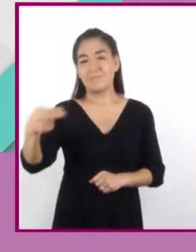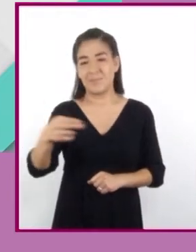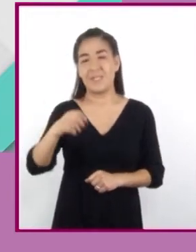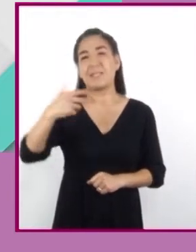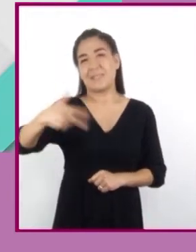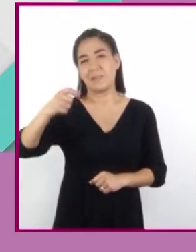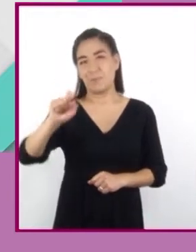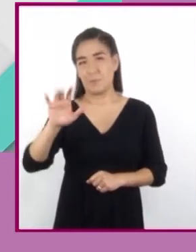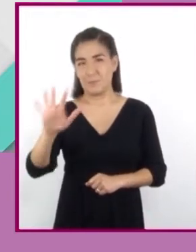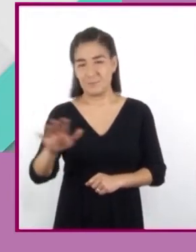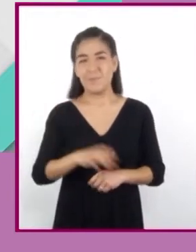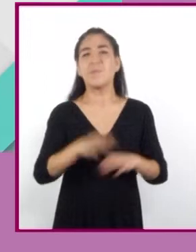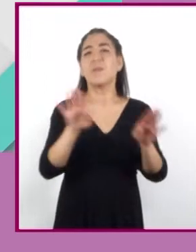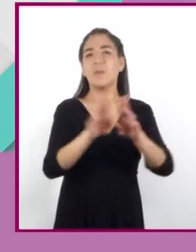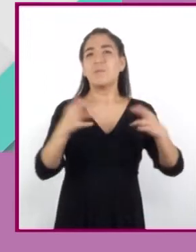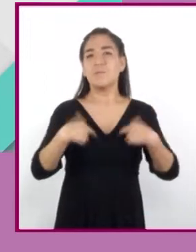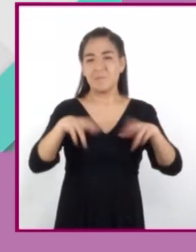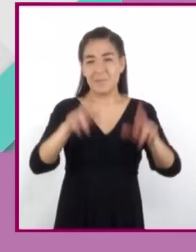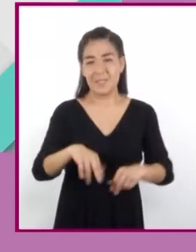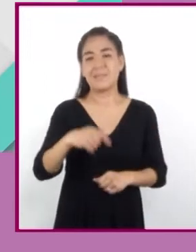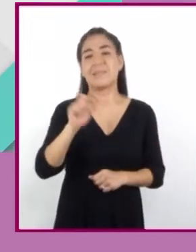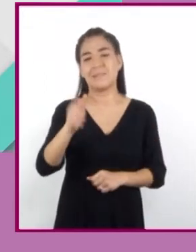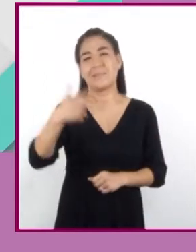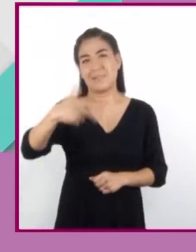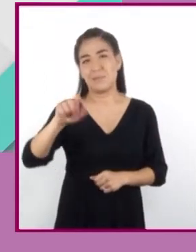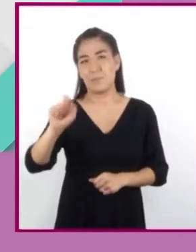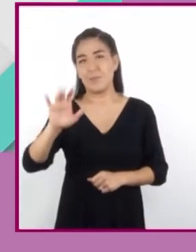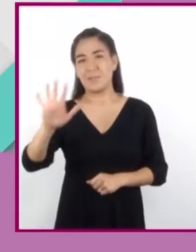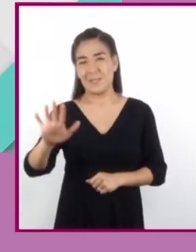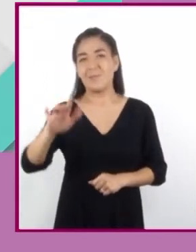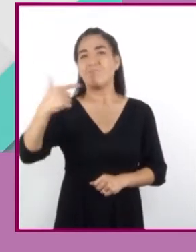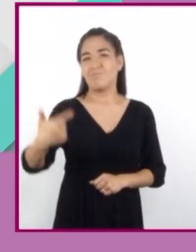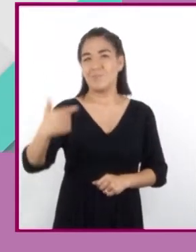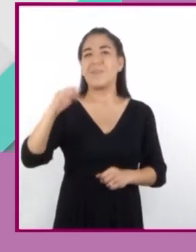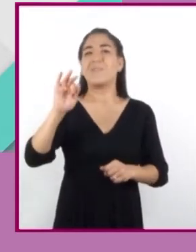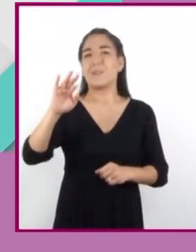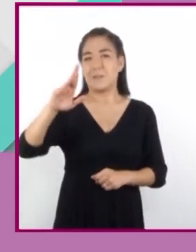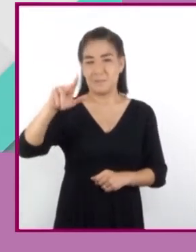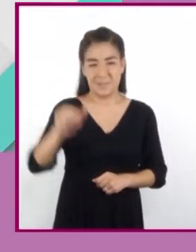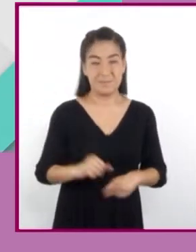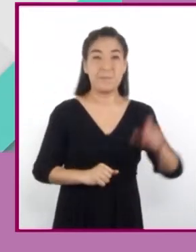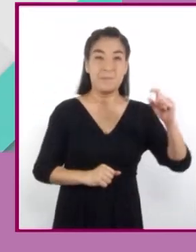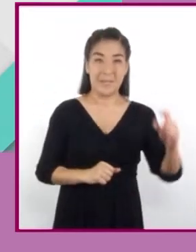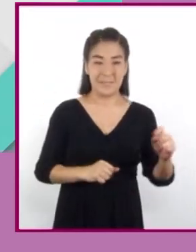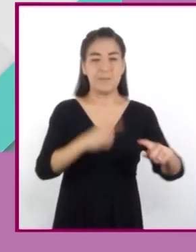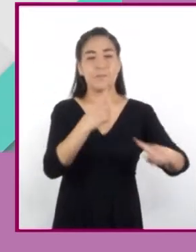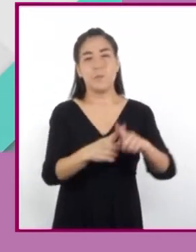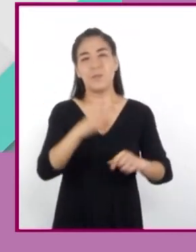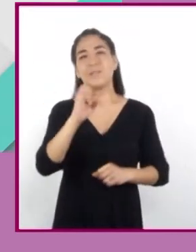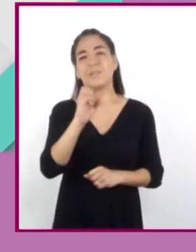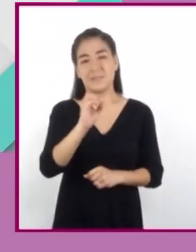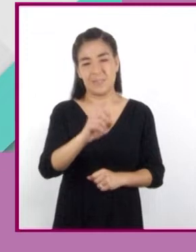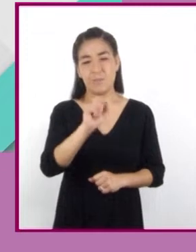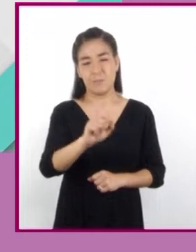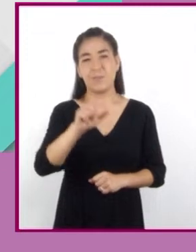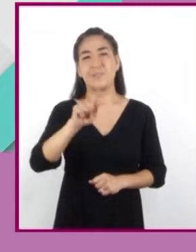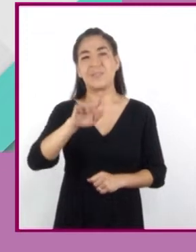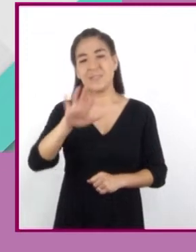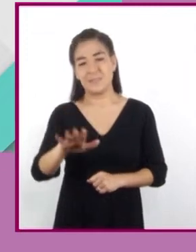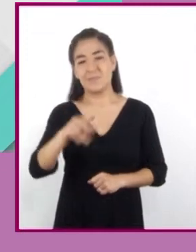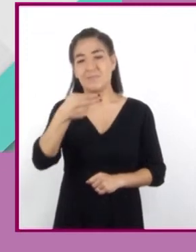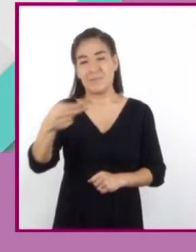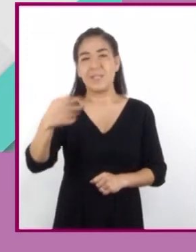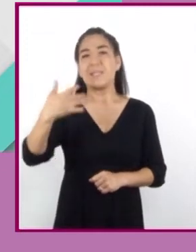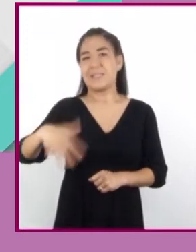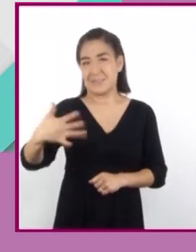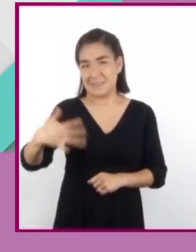que se interpreta como 13.5 gramos de fibra. 20 por 0.75 es igual a 15, es